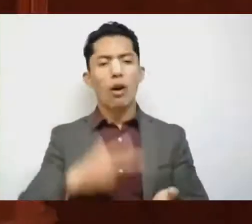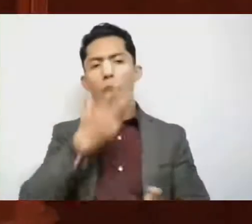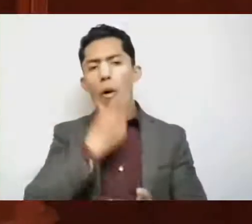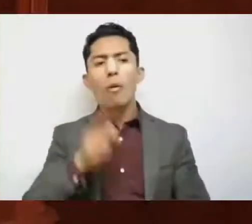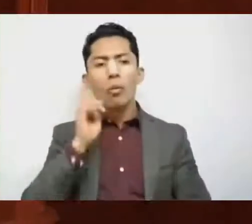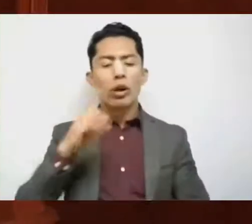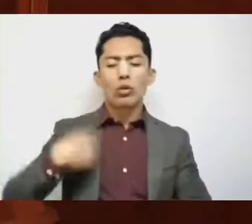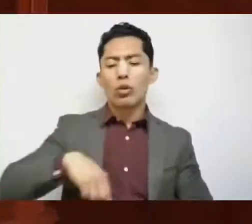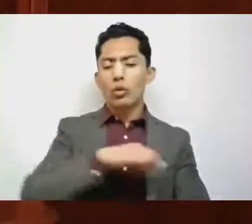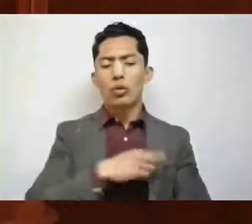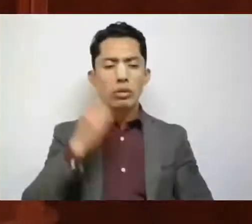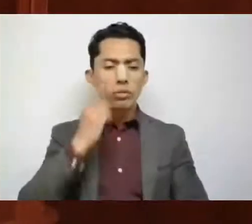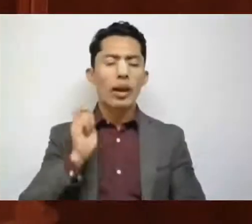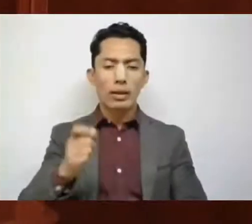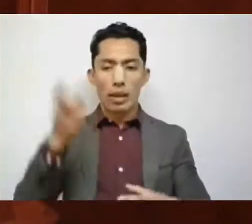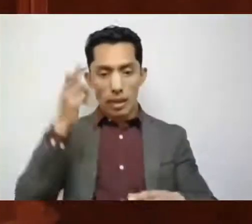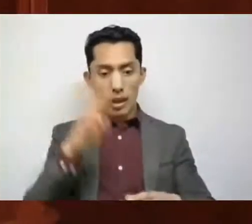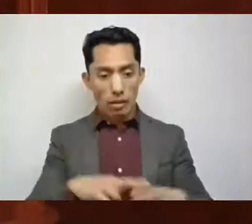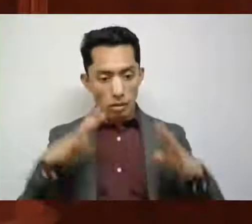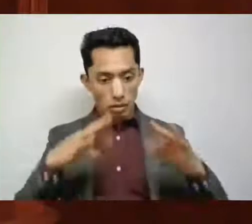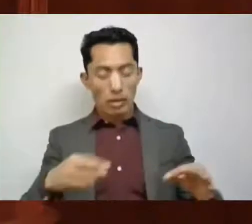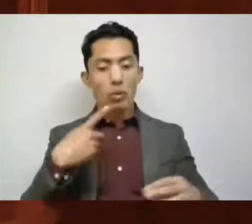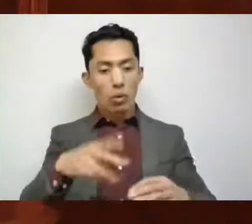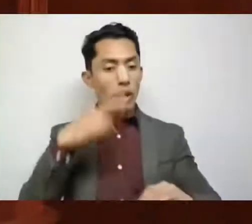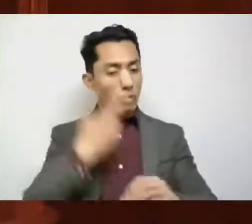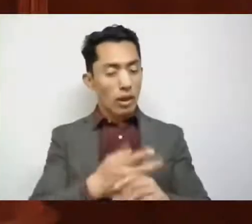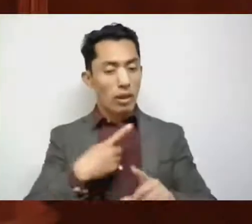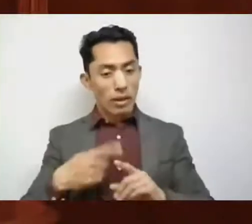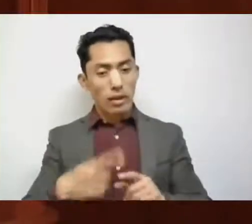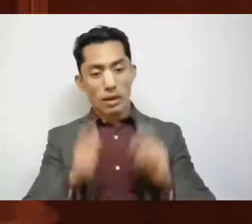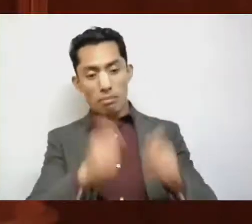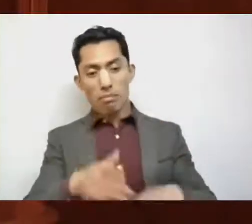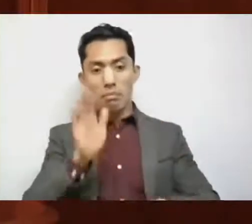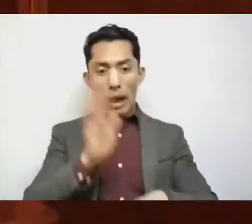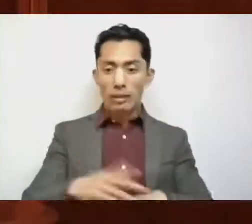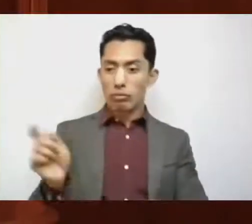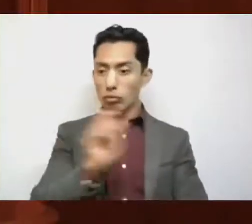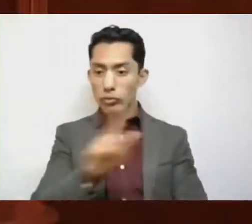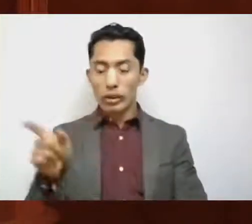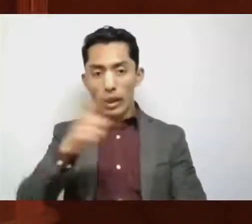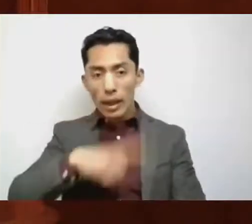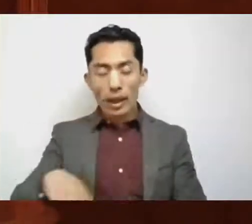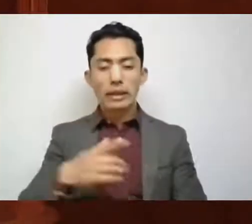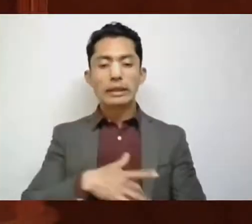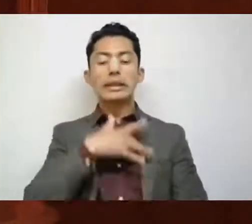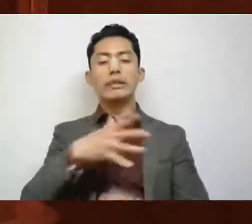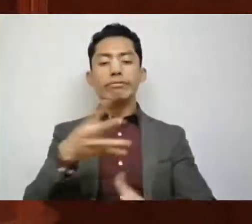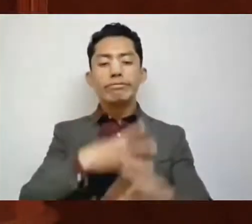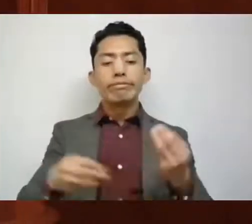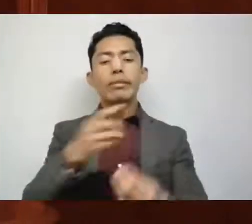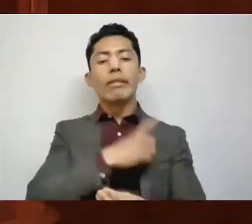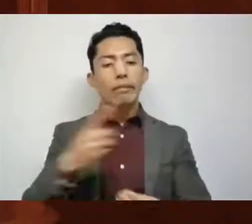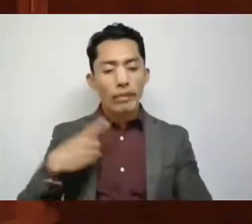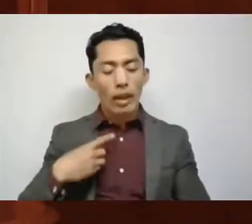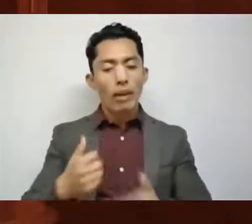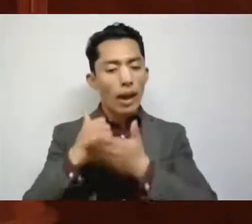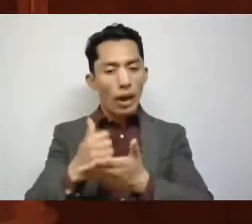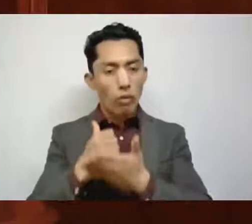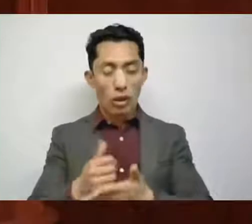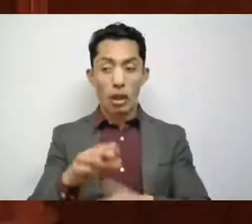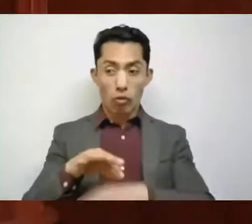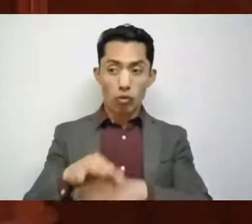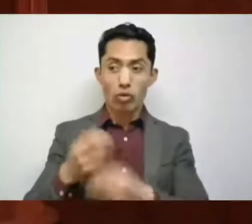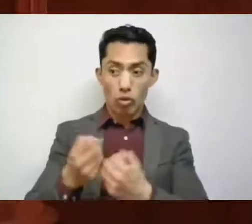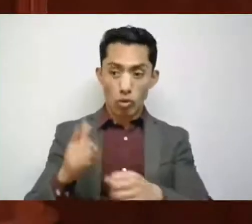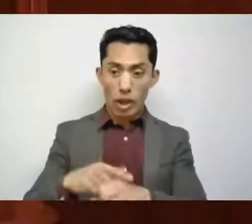resaltamos que esta dirección, dada sus atribuciones y procurando una mayor profesionalización y sensibilización, deberá responder a la realidad social de cada